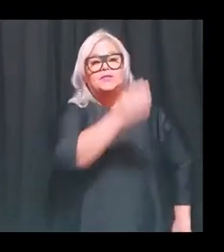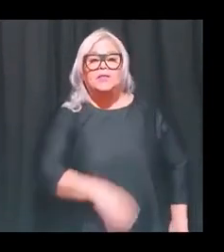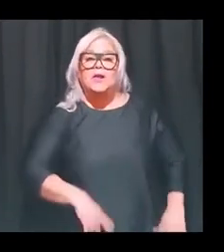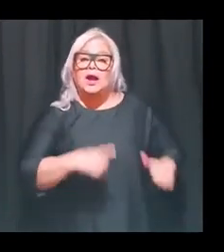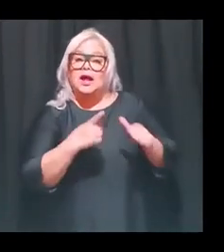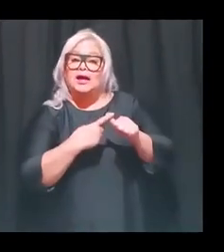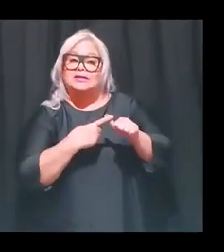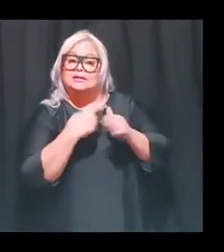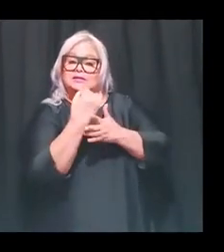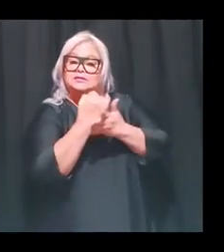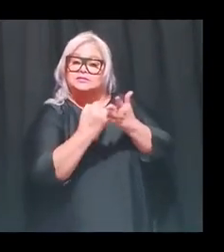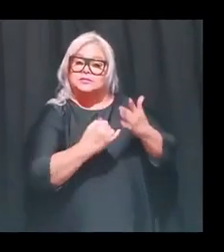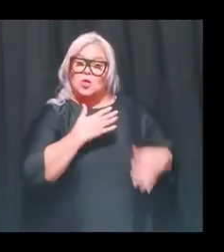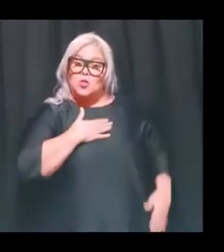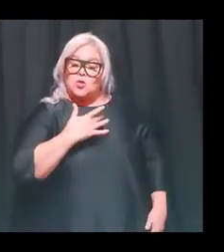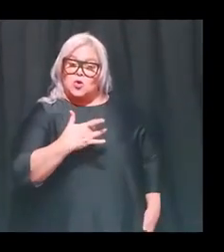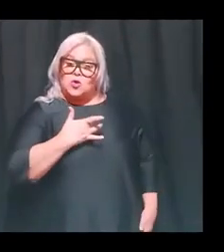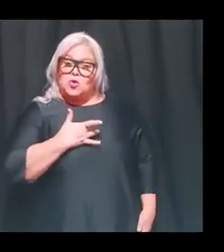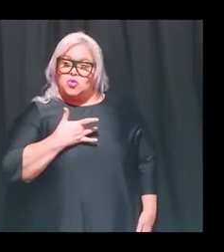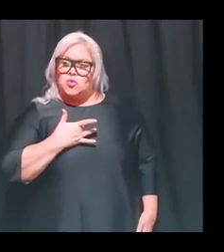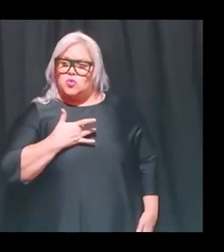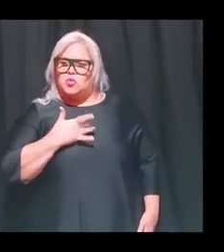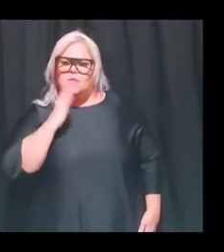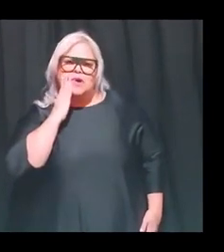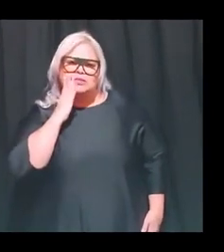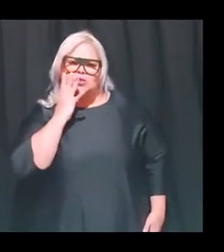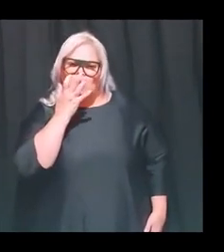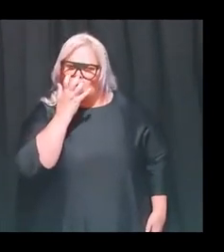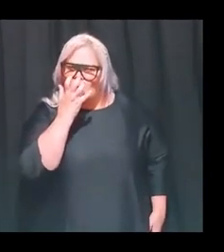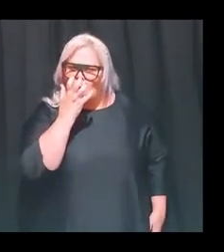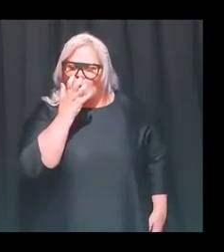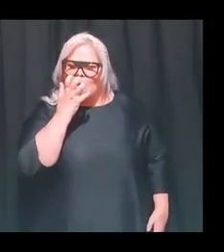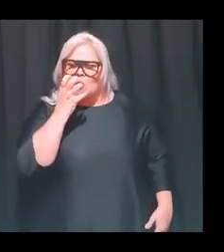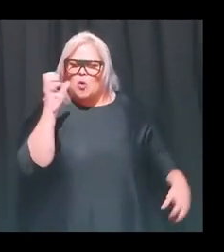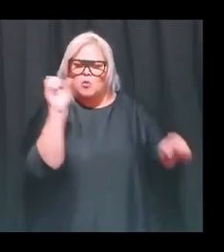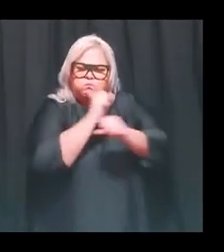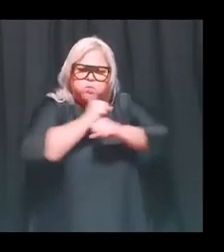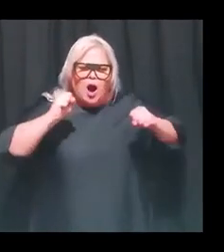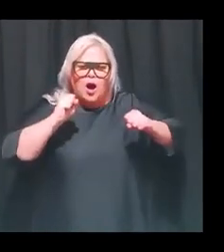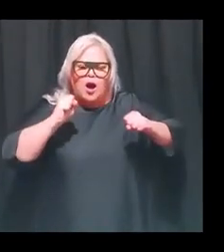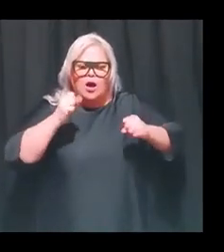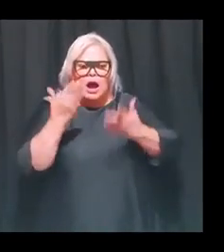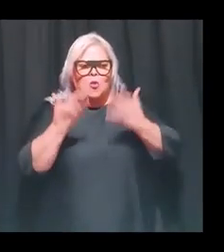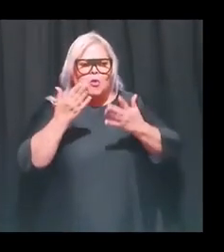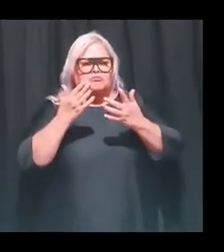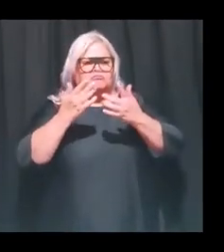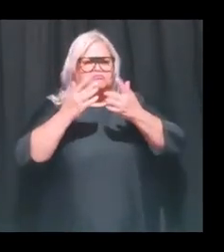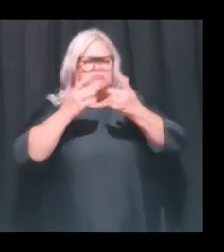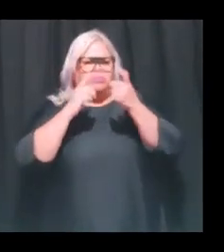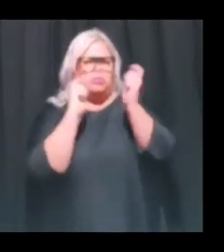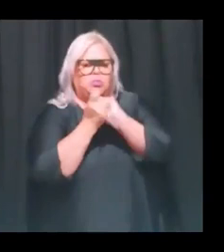imagen a mí me parece como si fuera una ira que estalla, que tal vez cambia de un